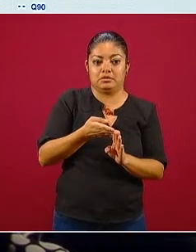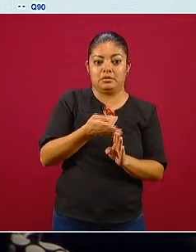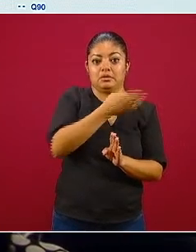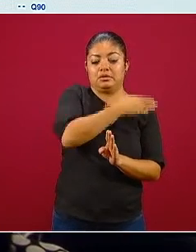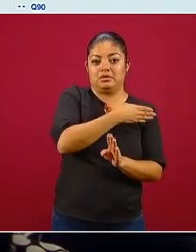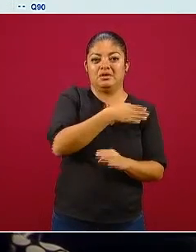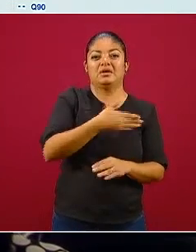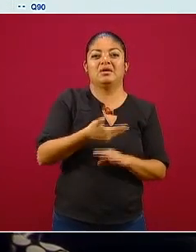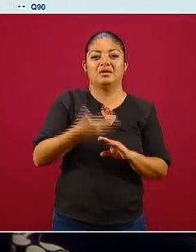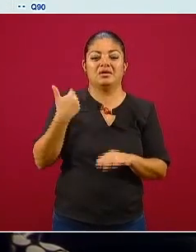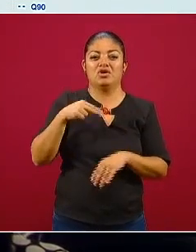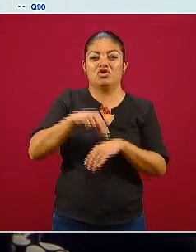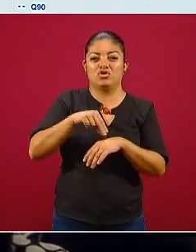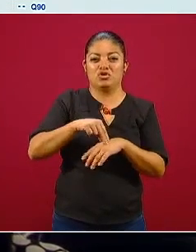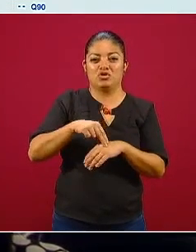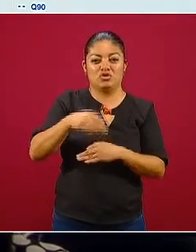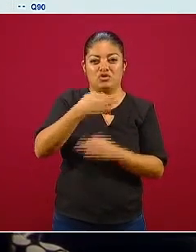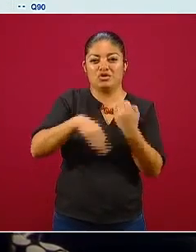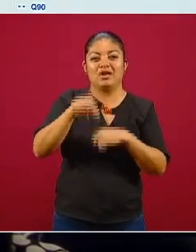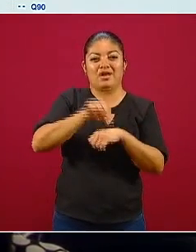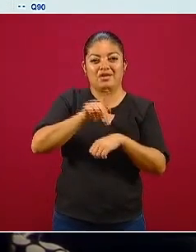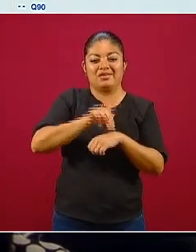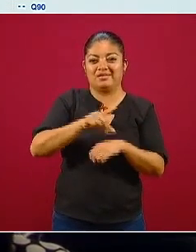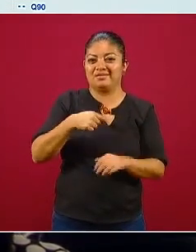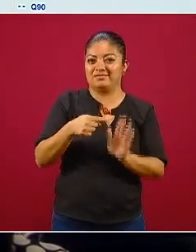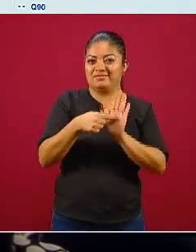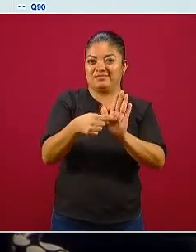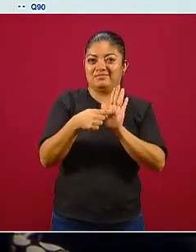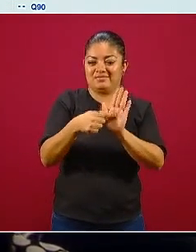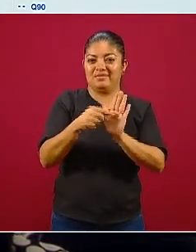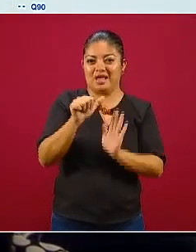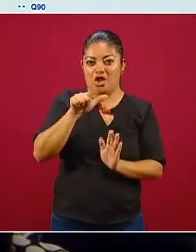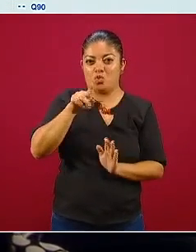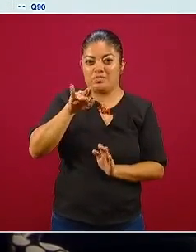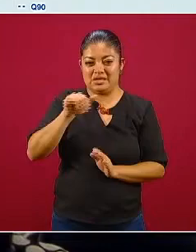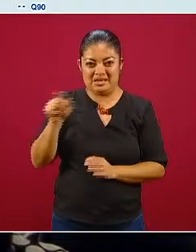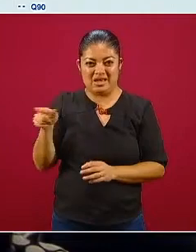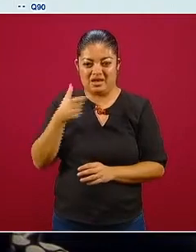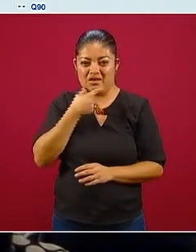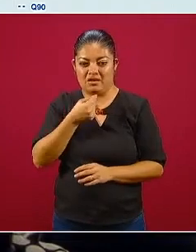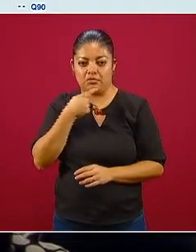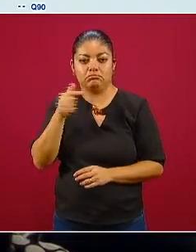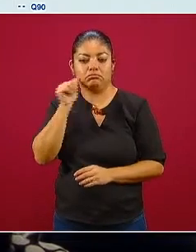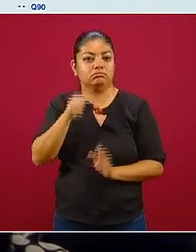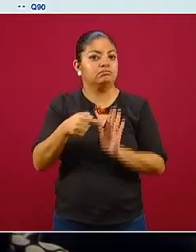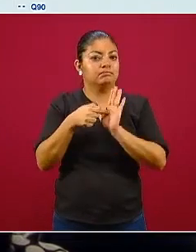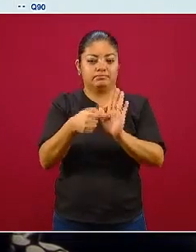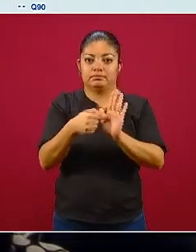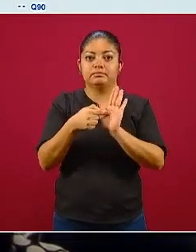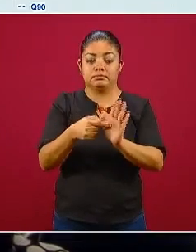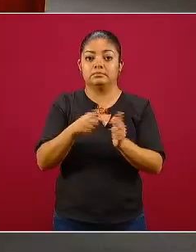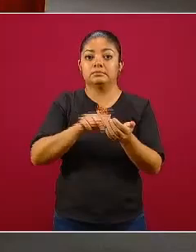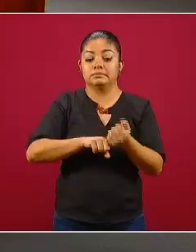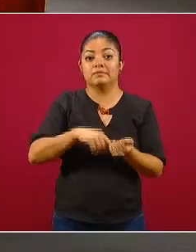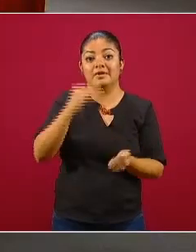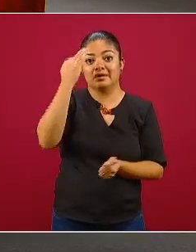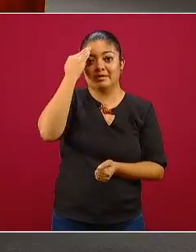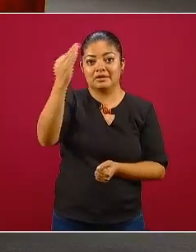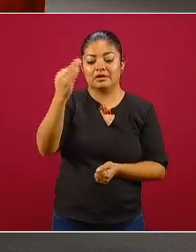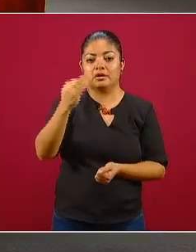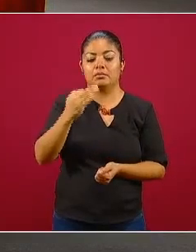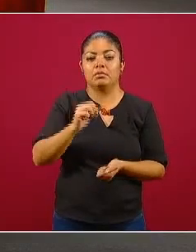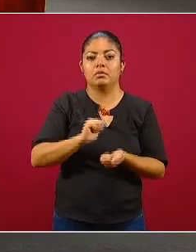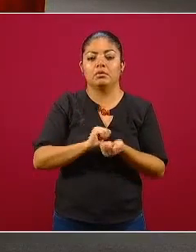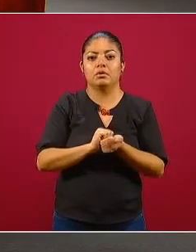presentó el doctor Alomía y que presentamos todos los días considerando que hay un tiempo entre que la persona desarrolla los